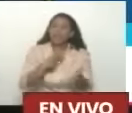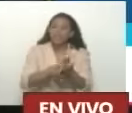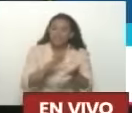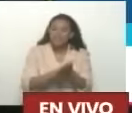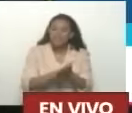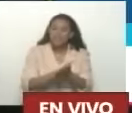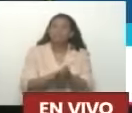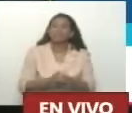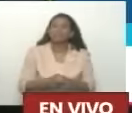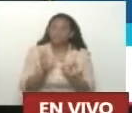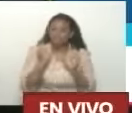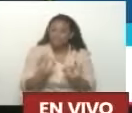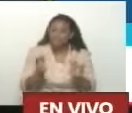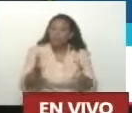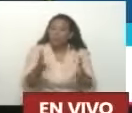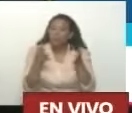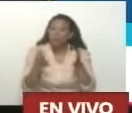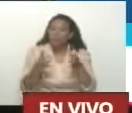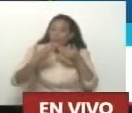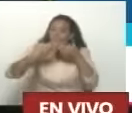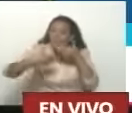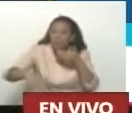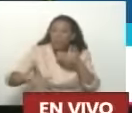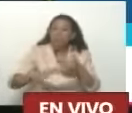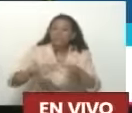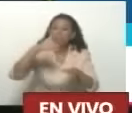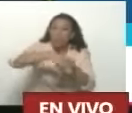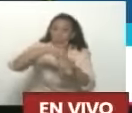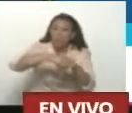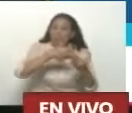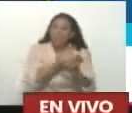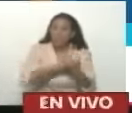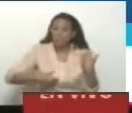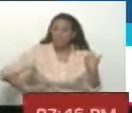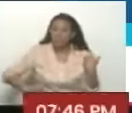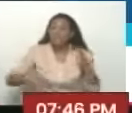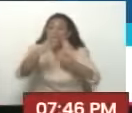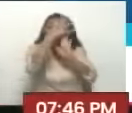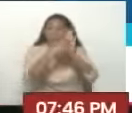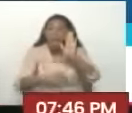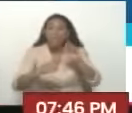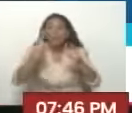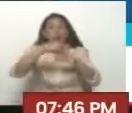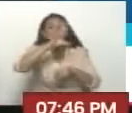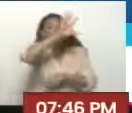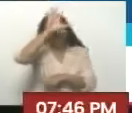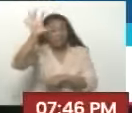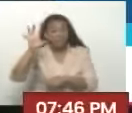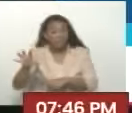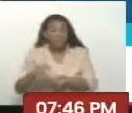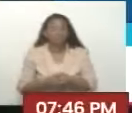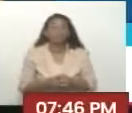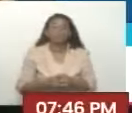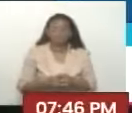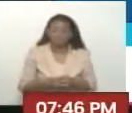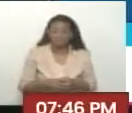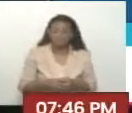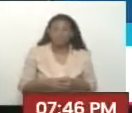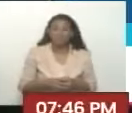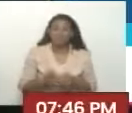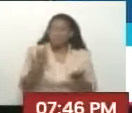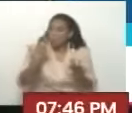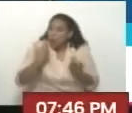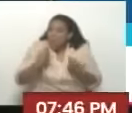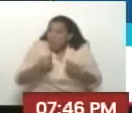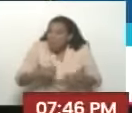estabilidad Y triunfará El pueblo En unas elecciones Que serán Ejemplo Para el país Y para el mundo Y mientras